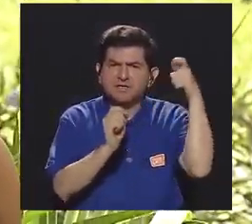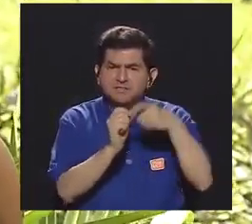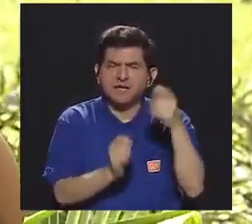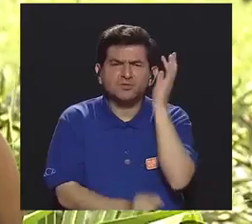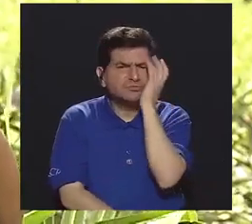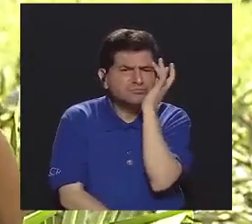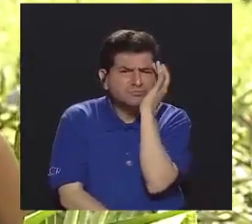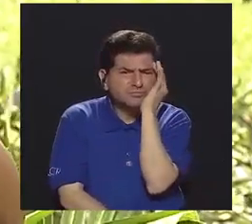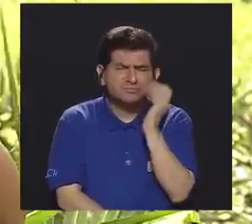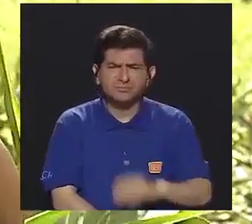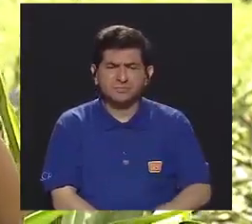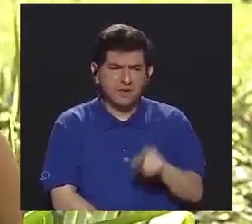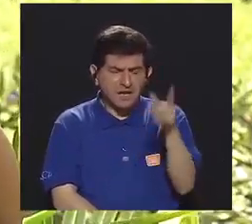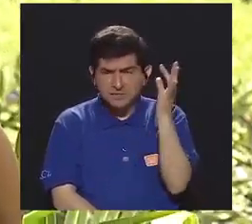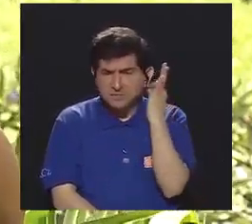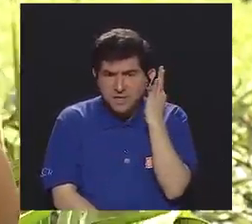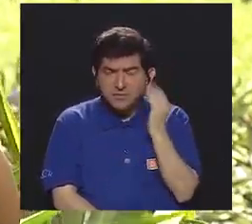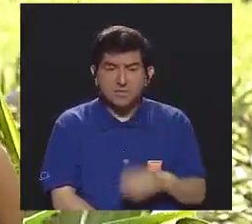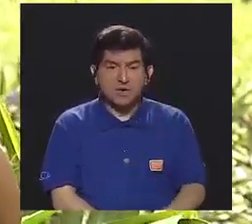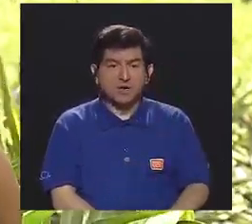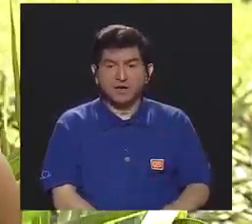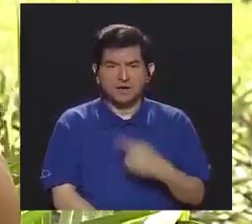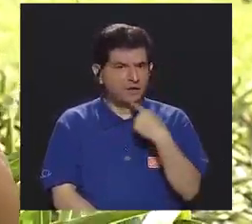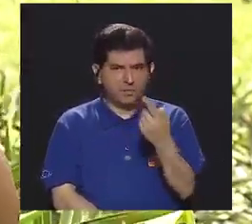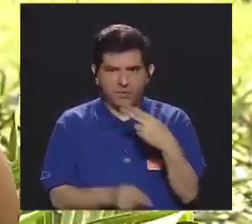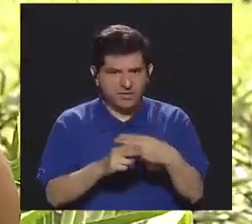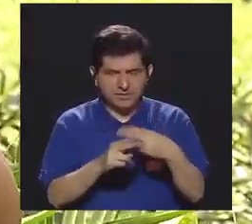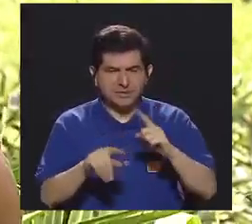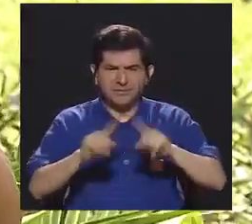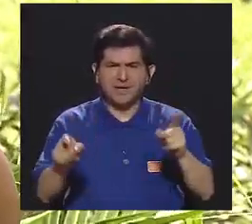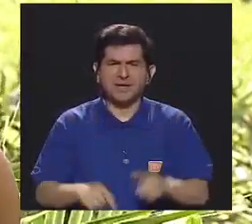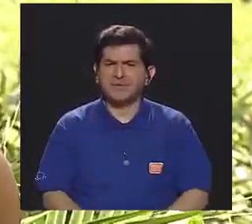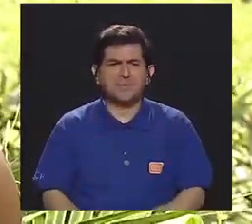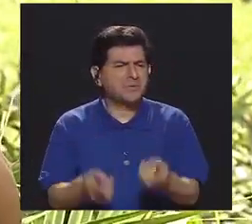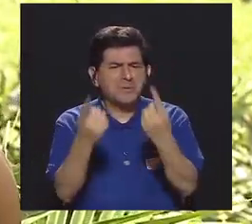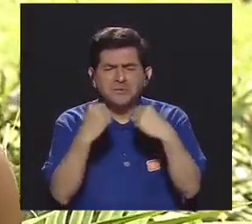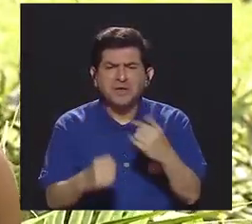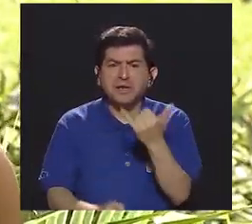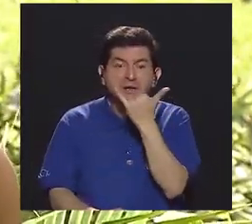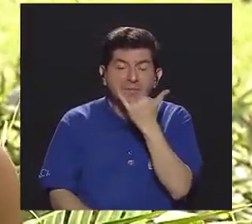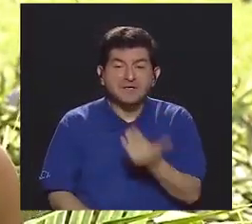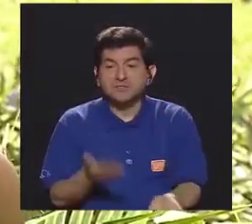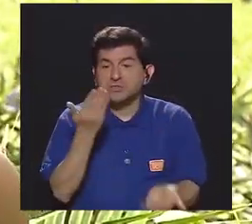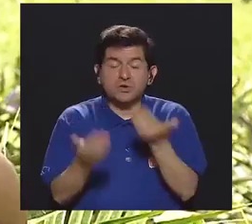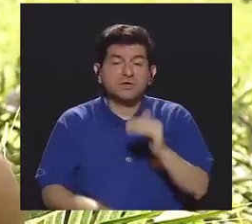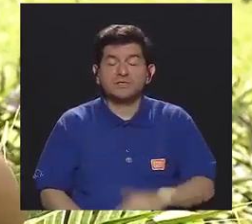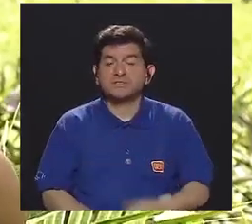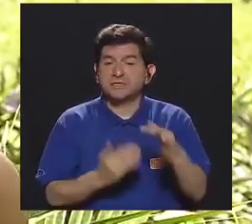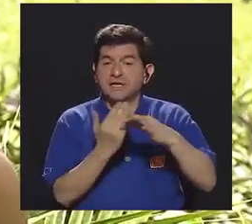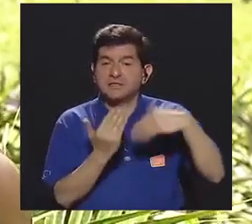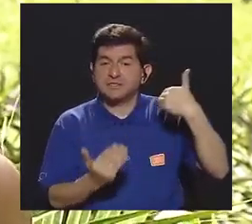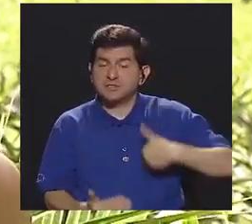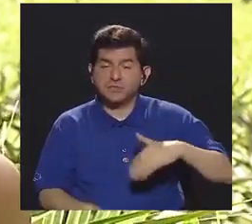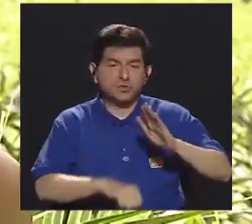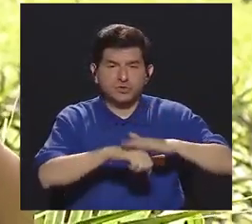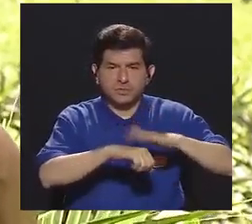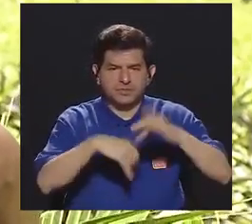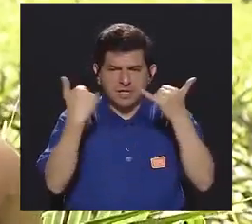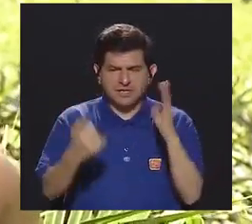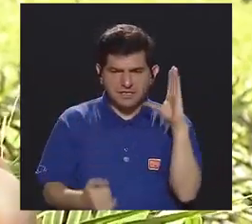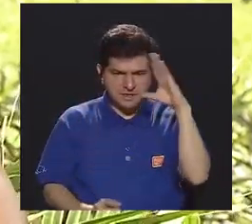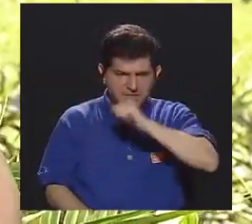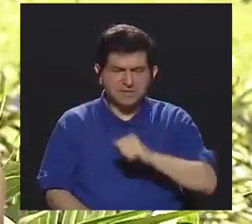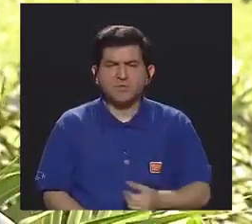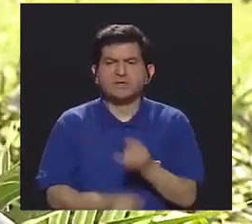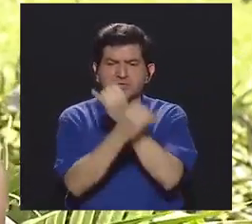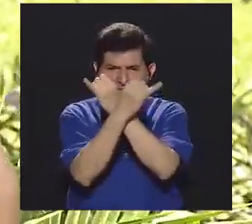específicamente que estaban preocupados porque esta señora que no vas a decir el nombre dejó de ir, que qué pasaba, que ellos creían que era que el esposo no la estaba dejando ir porque justamente